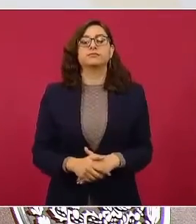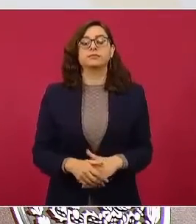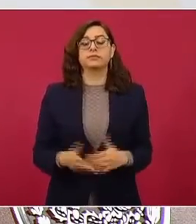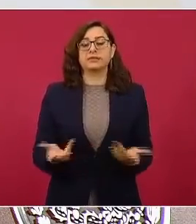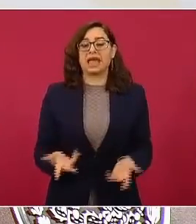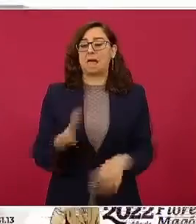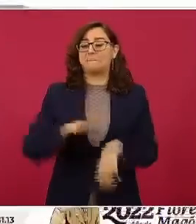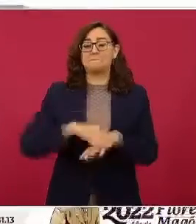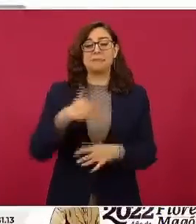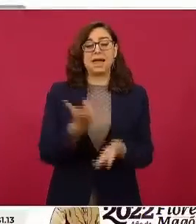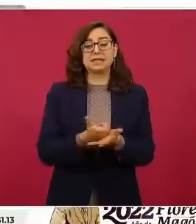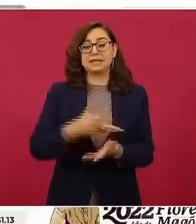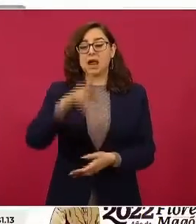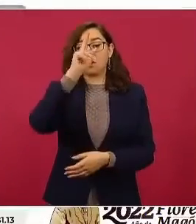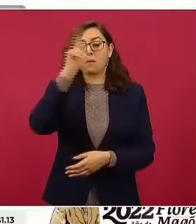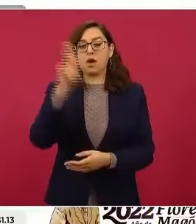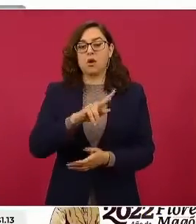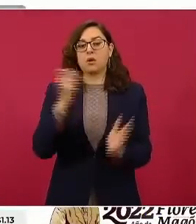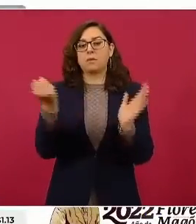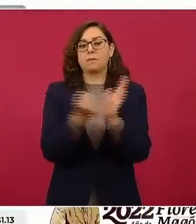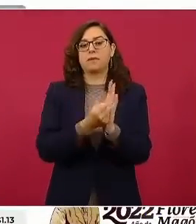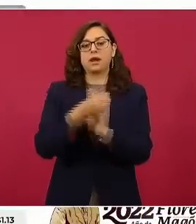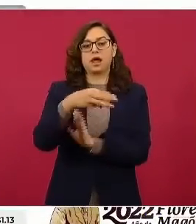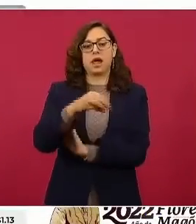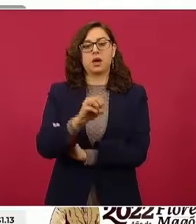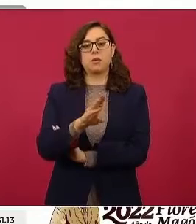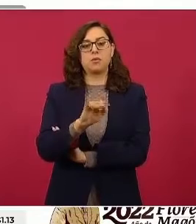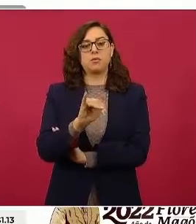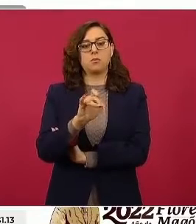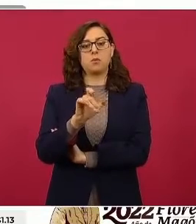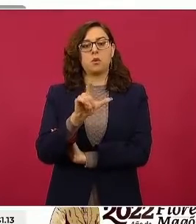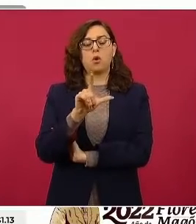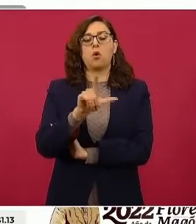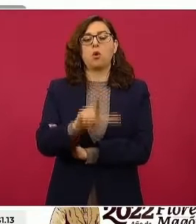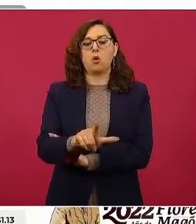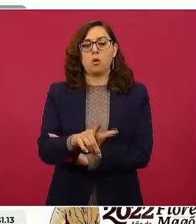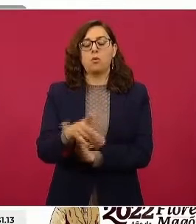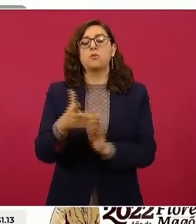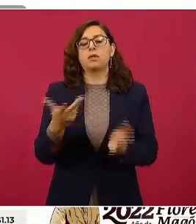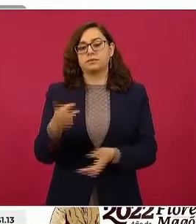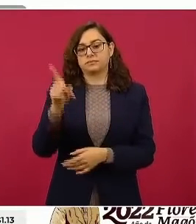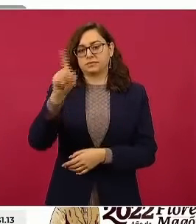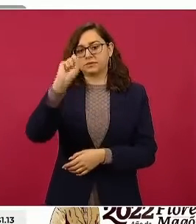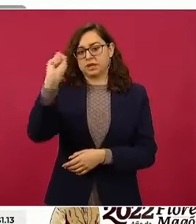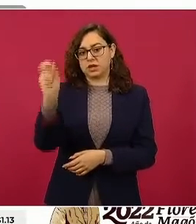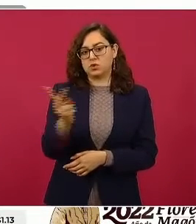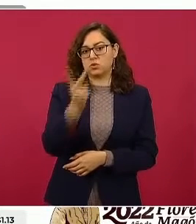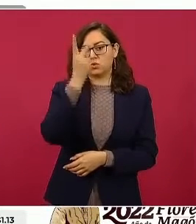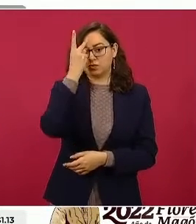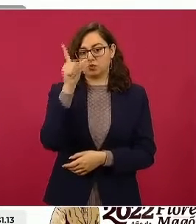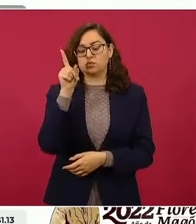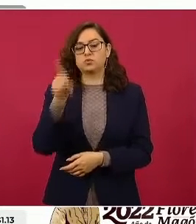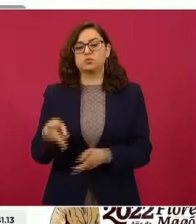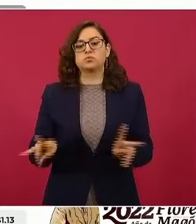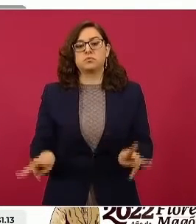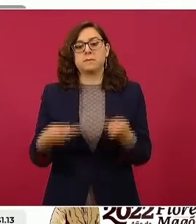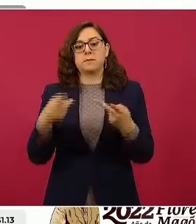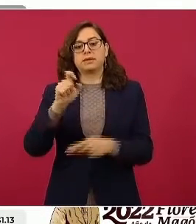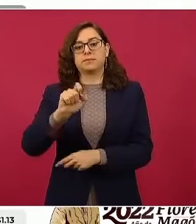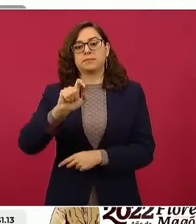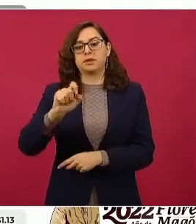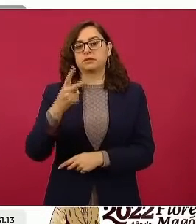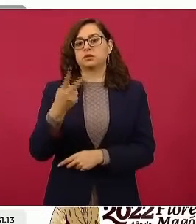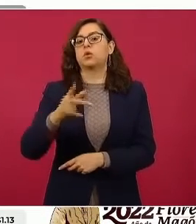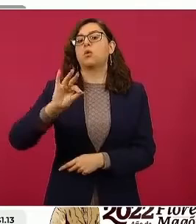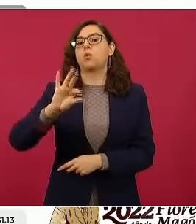es la opción más cara, 22 pesos, 41 centavos por litro. Y esto es porque tiene un margen de tres pesos con